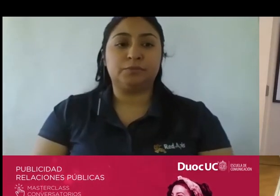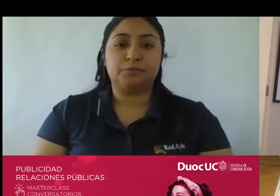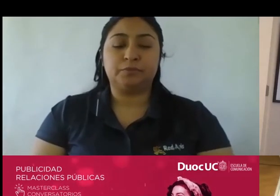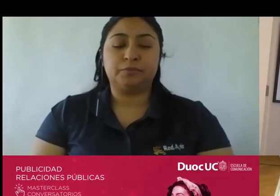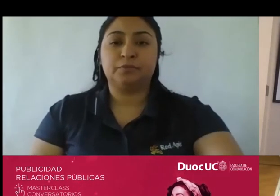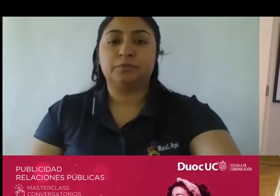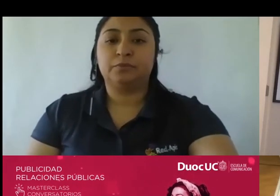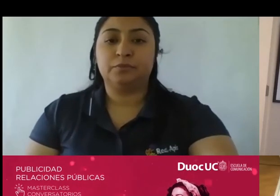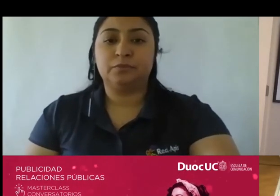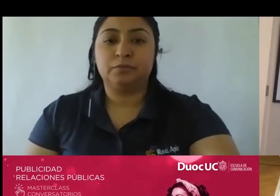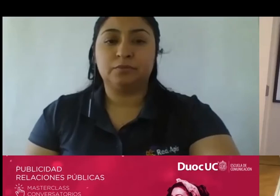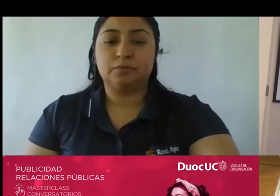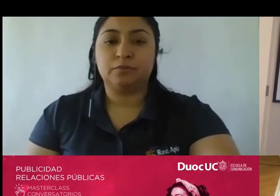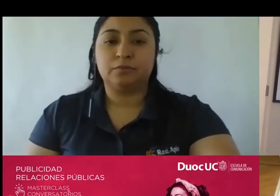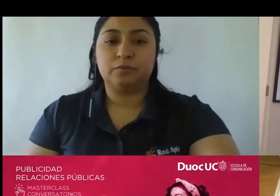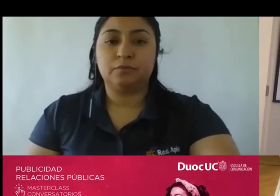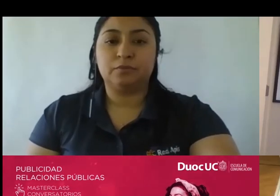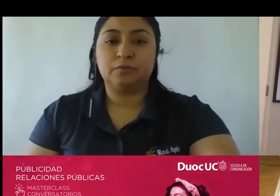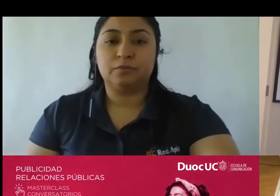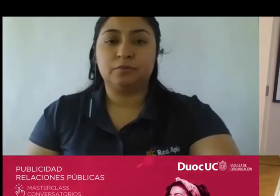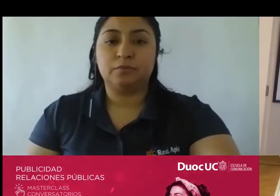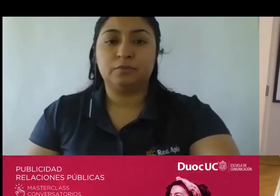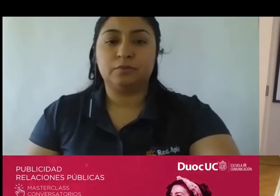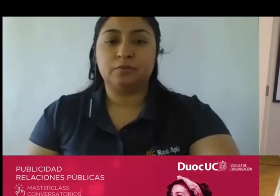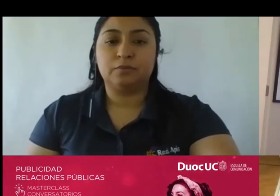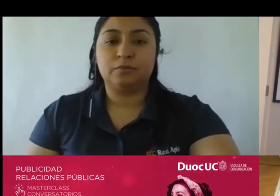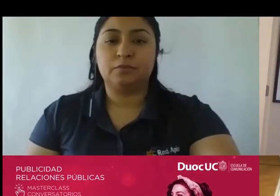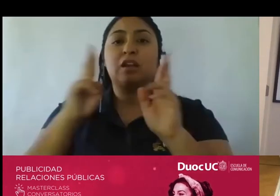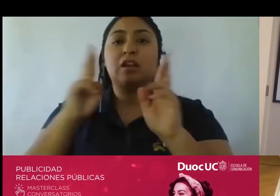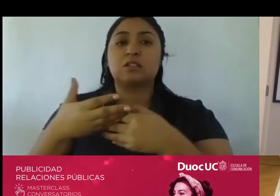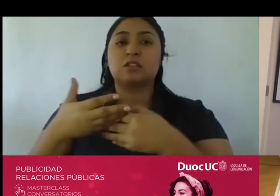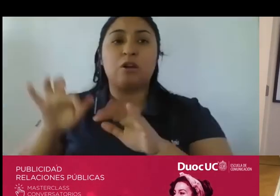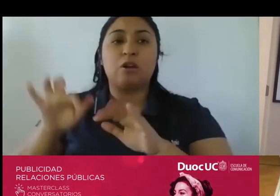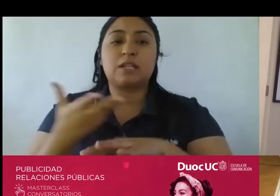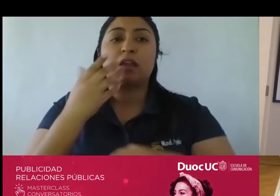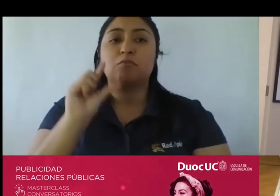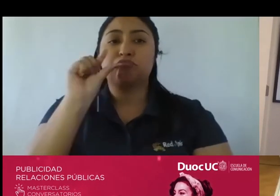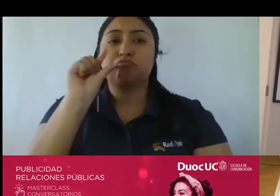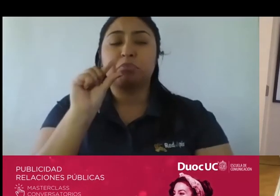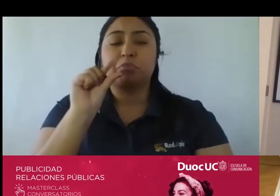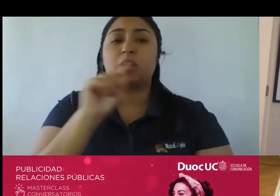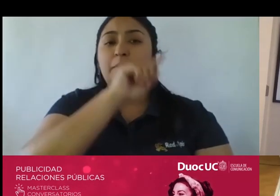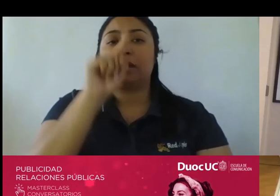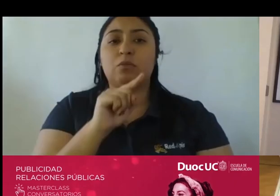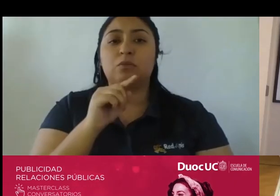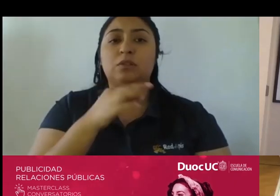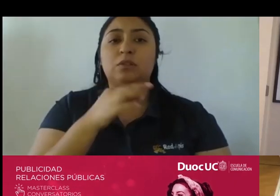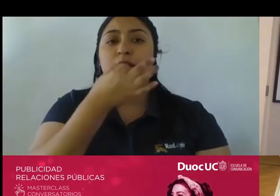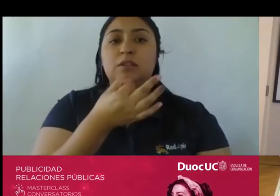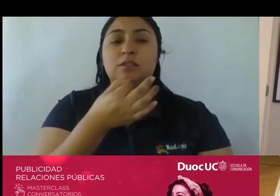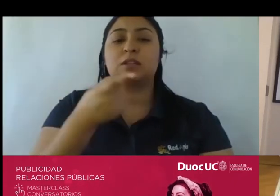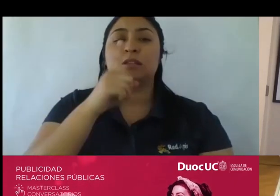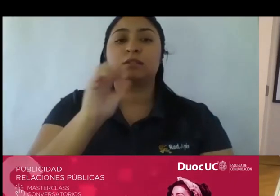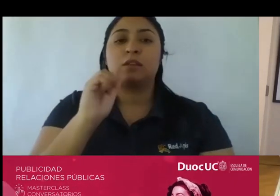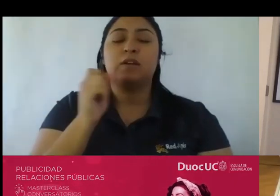mira respecto del chat hay un par de preguntas hay una que dice que es de Sebastián Aedo dice me gustaría